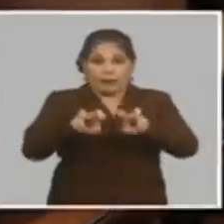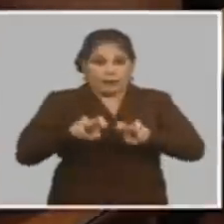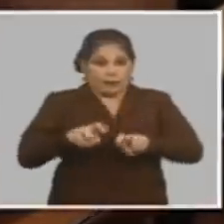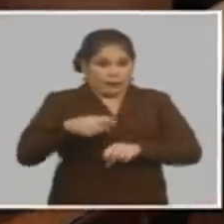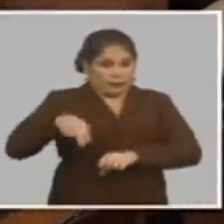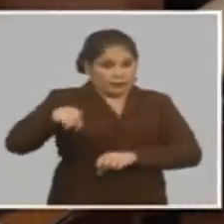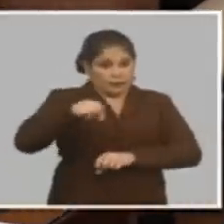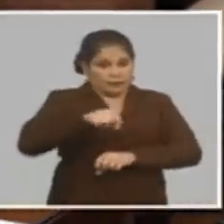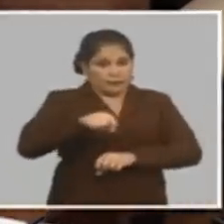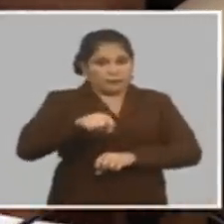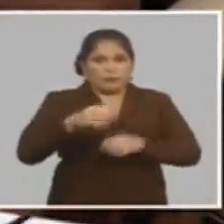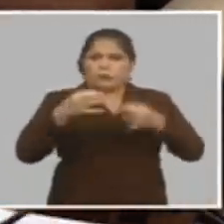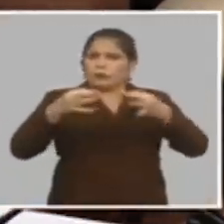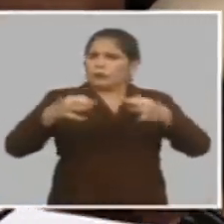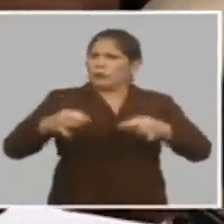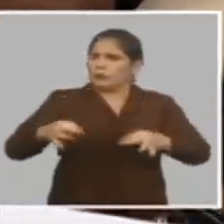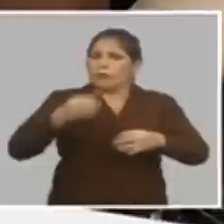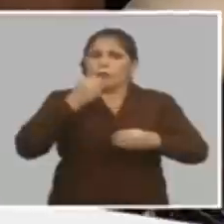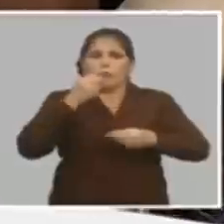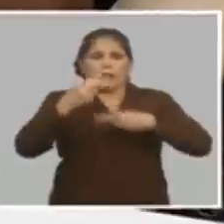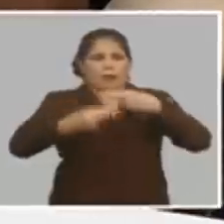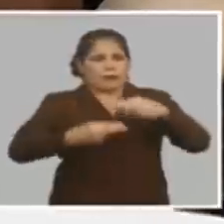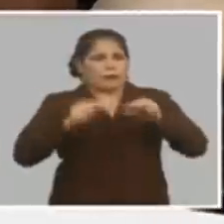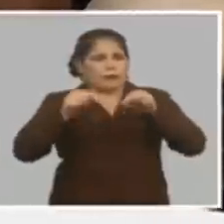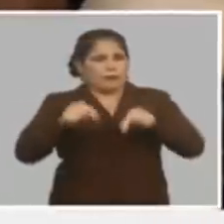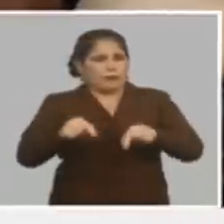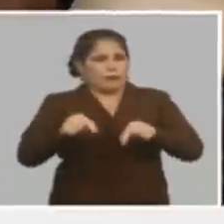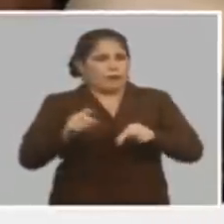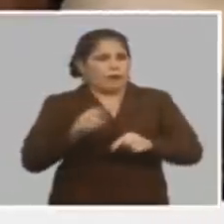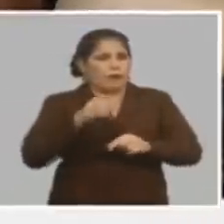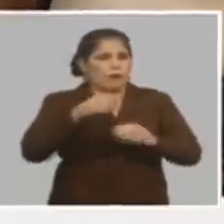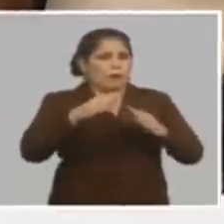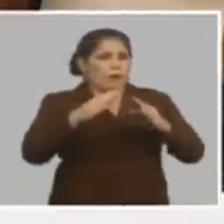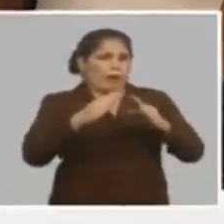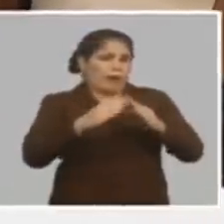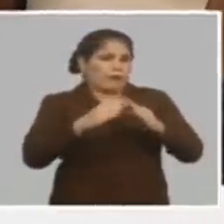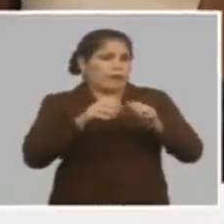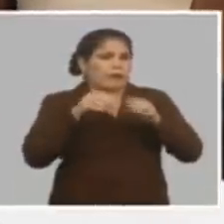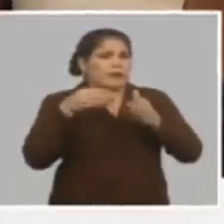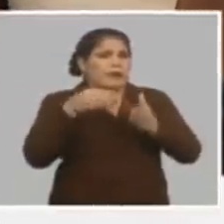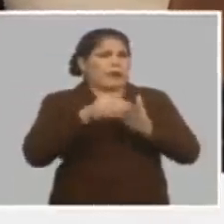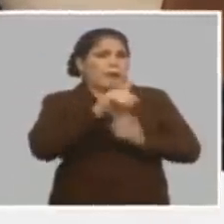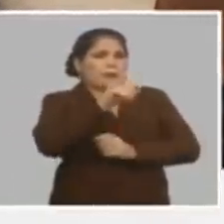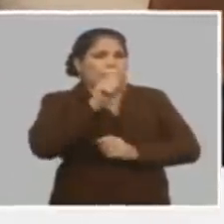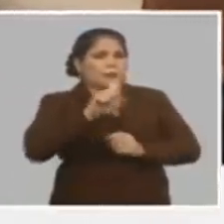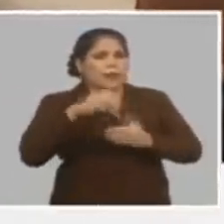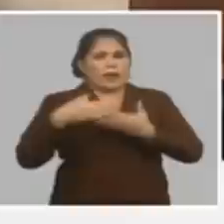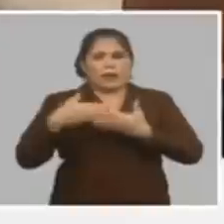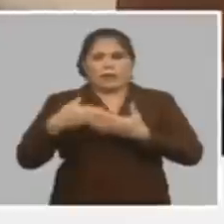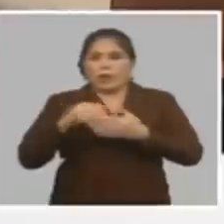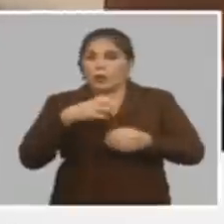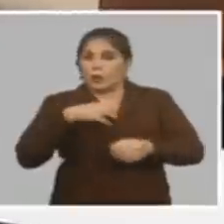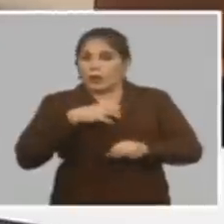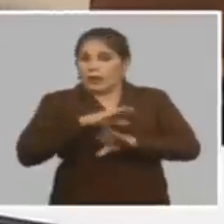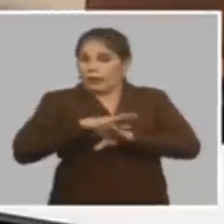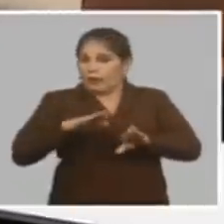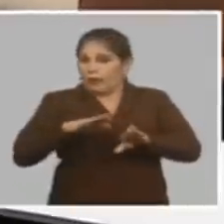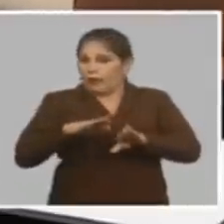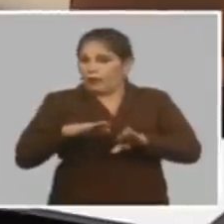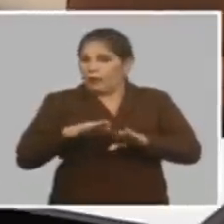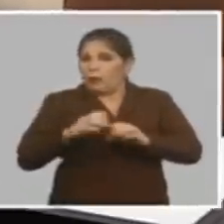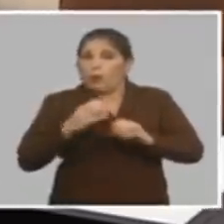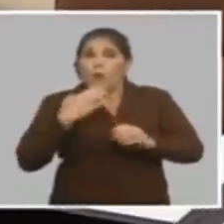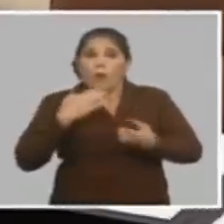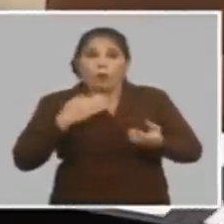lo más normal que podamos hacer ahora cuando lleguemos a cada cual a su territorio es preguntarle a la gente ve acá ya tú tienes definido la